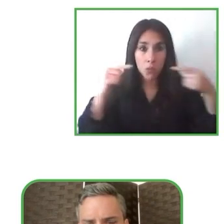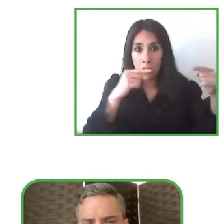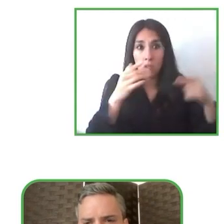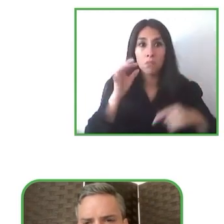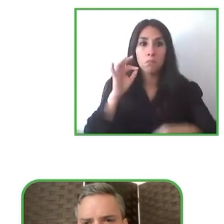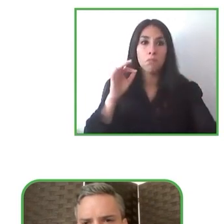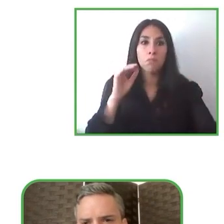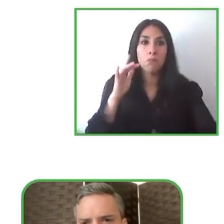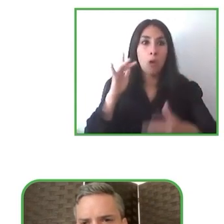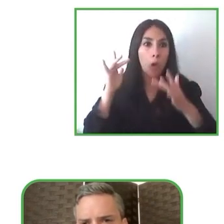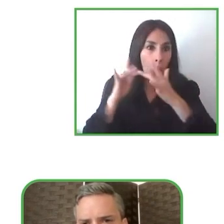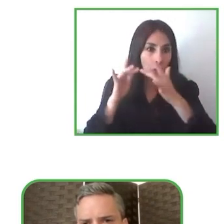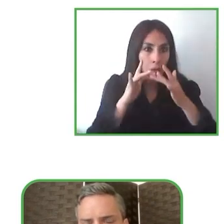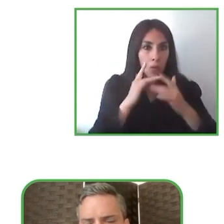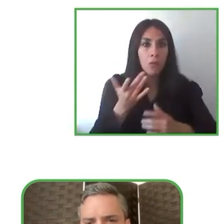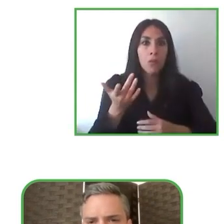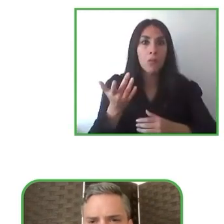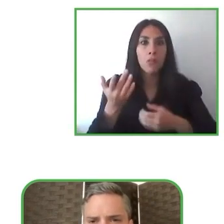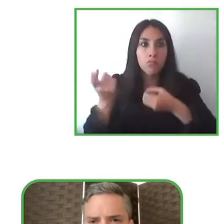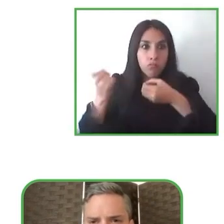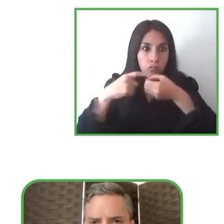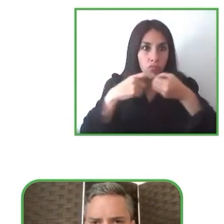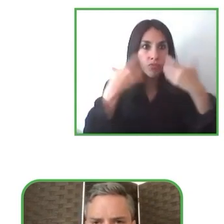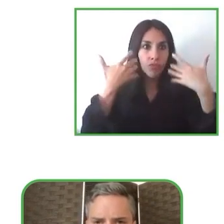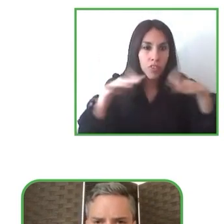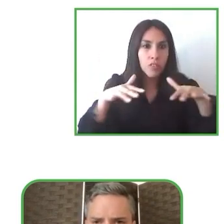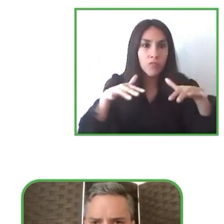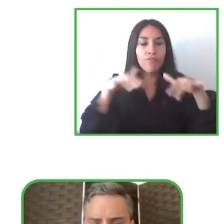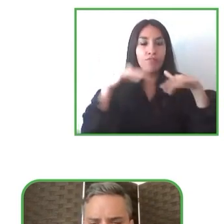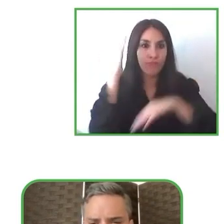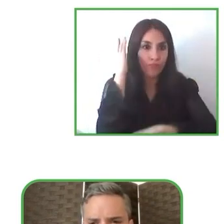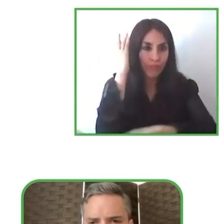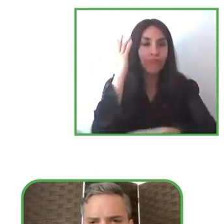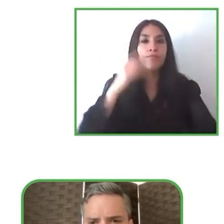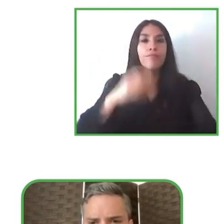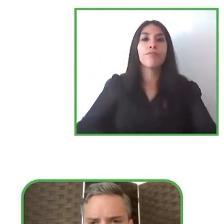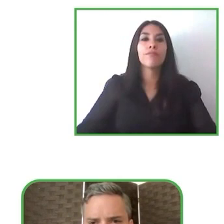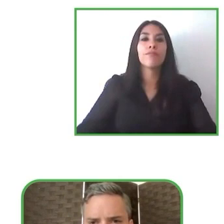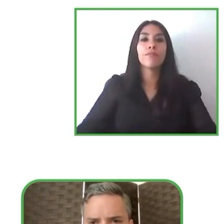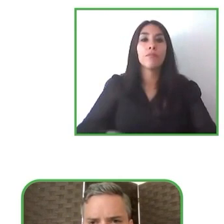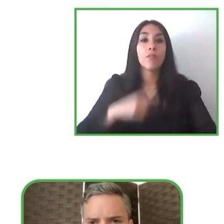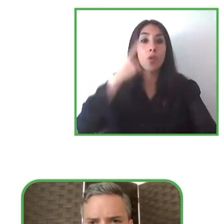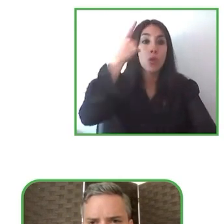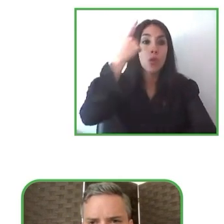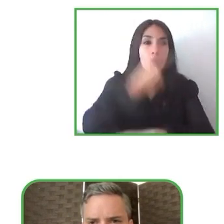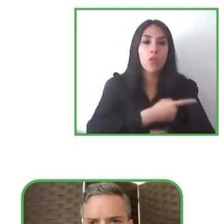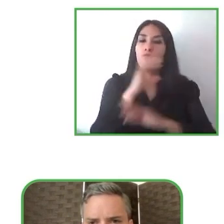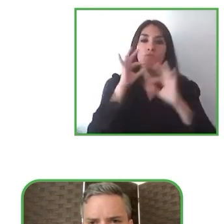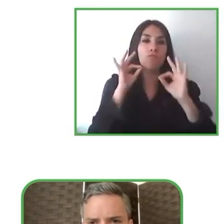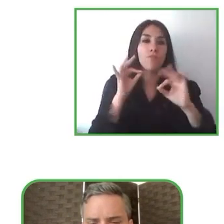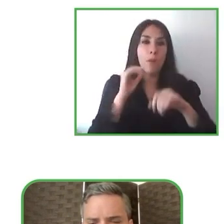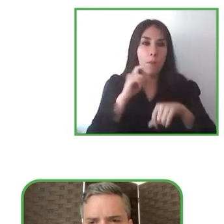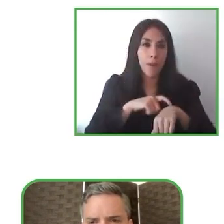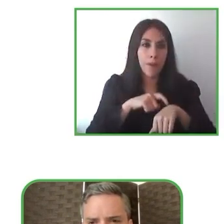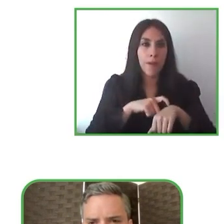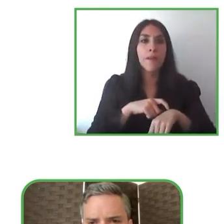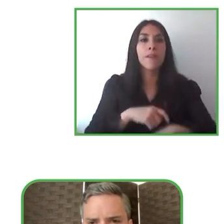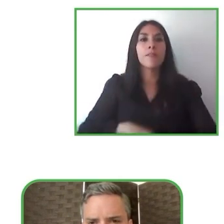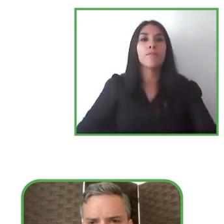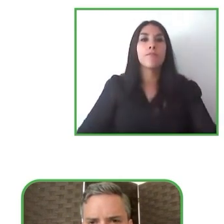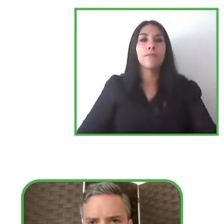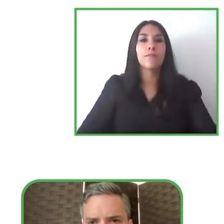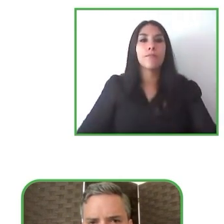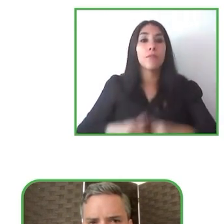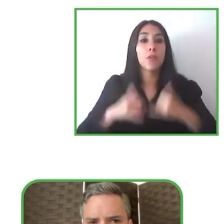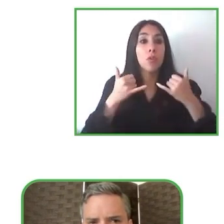cuatro cosas como conclusión cómo la pandemia ha servido para que evolucionemos para solucionar problemas más rápido algo que